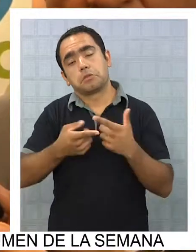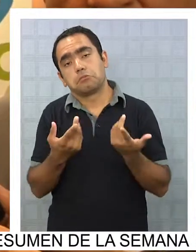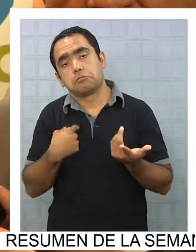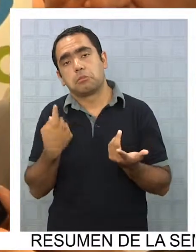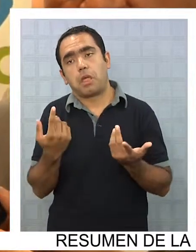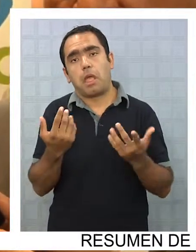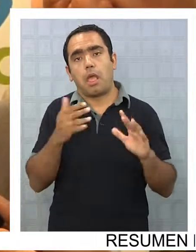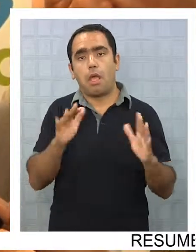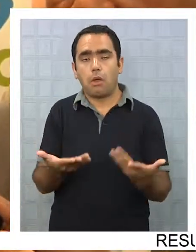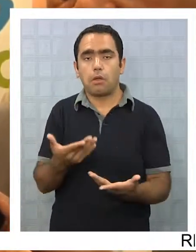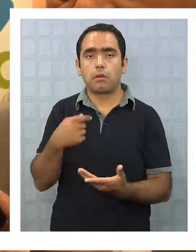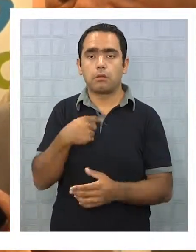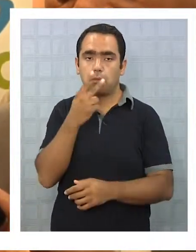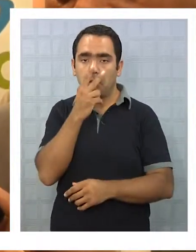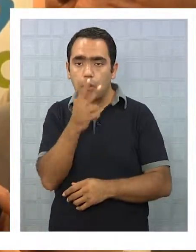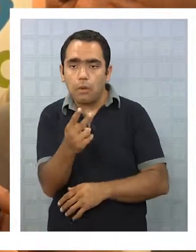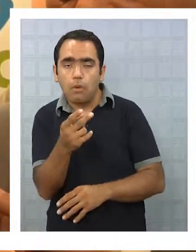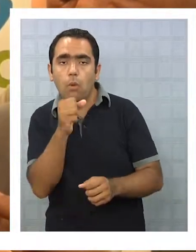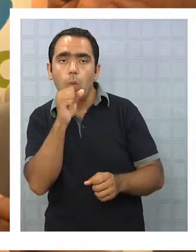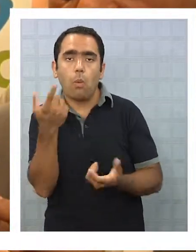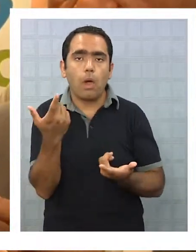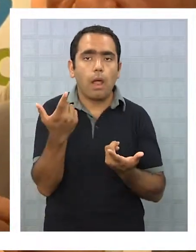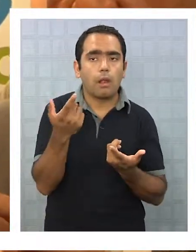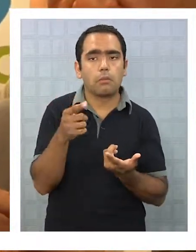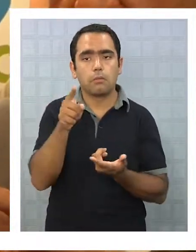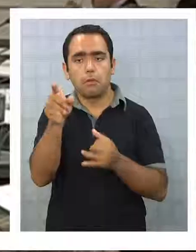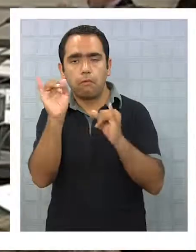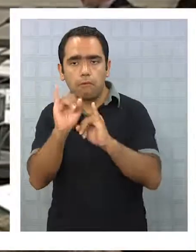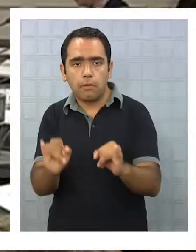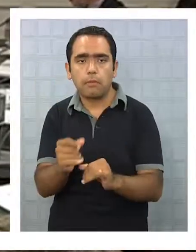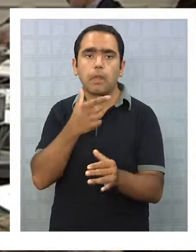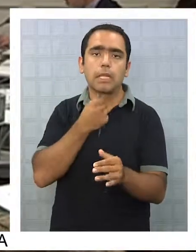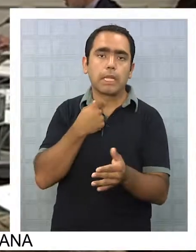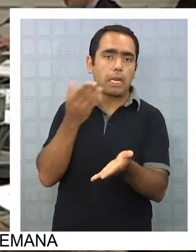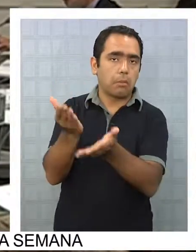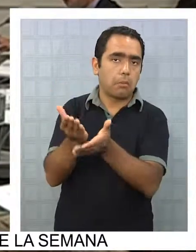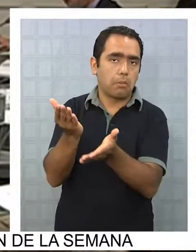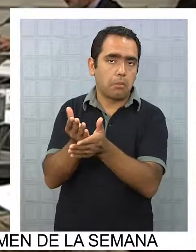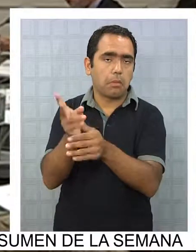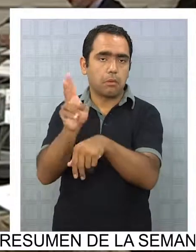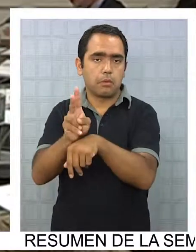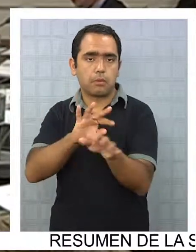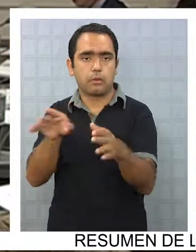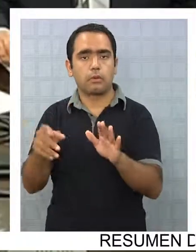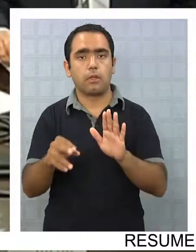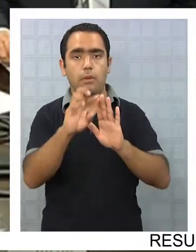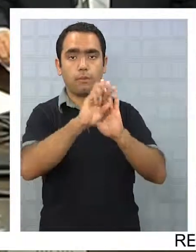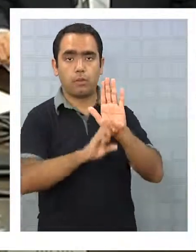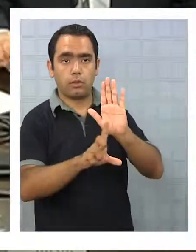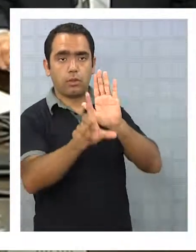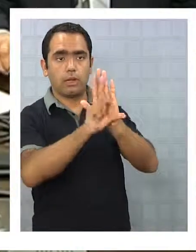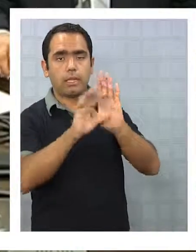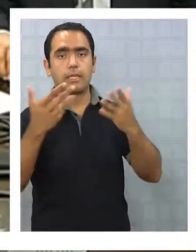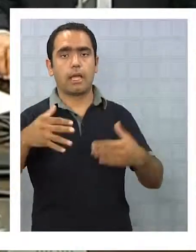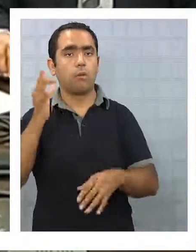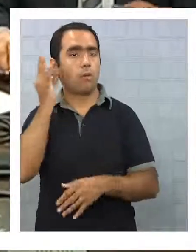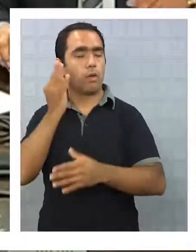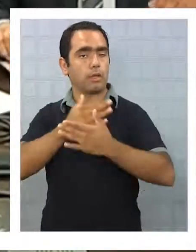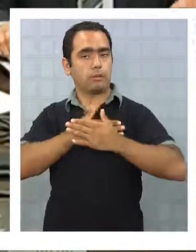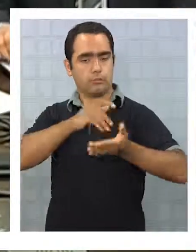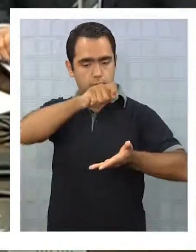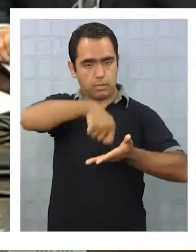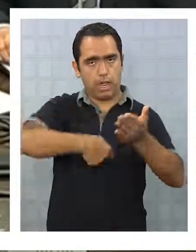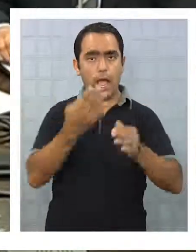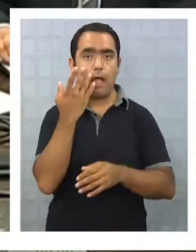es la postura que ellos plantean al respecto. Según el proyecto de ley que fue firmado por la Presidenta en abril,